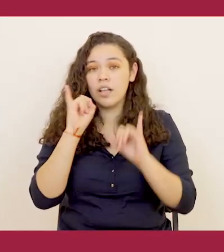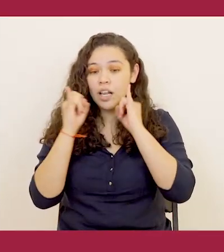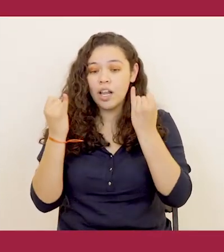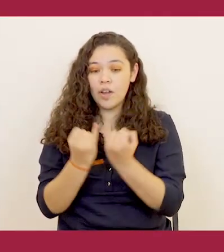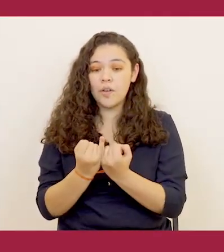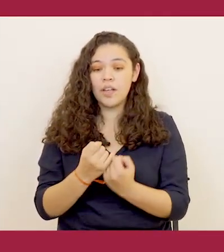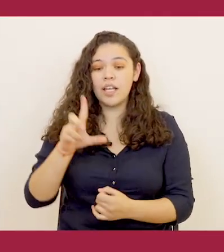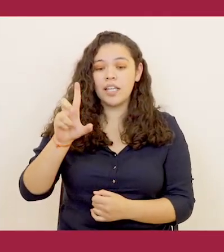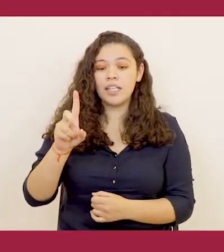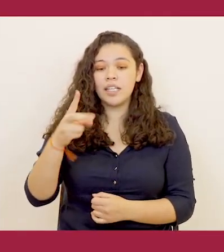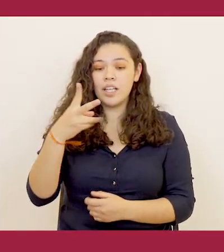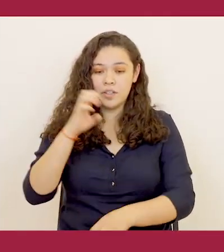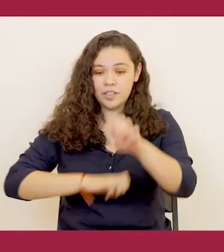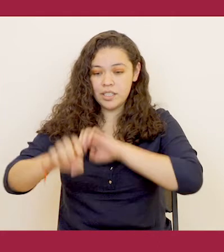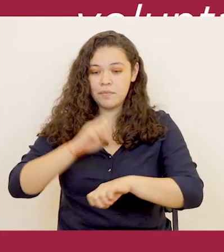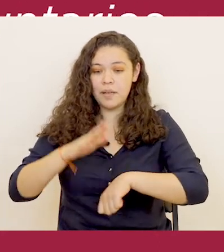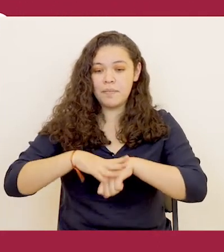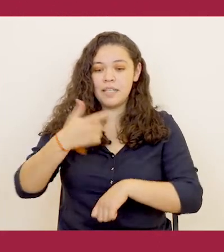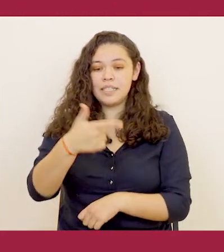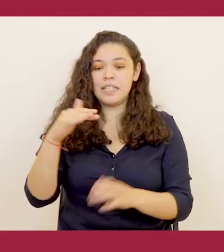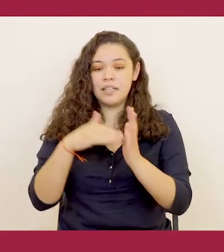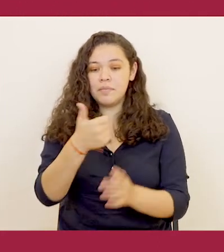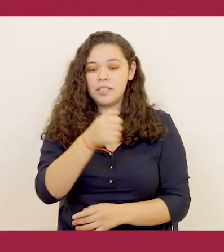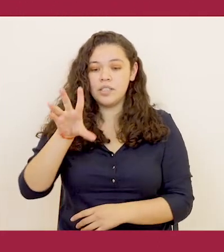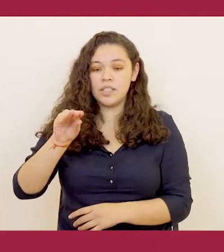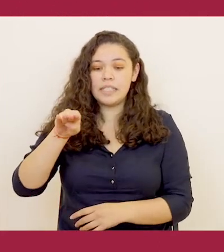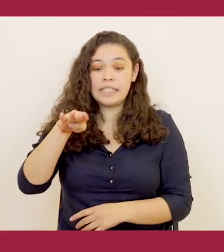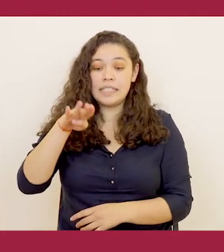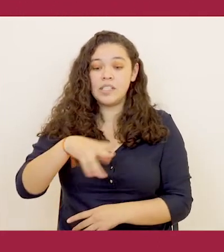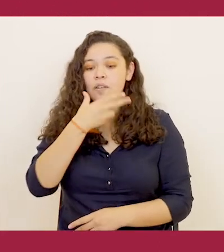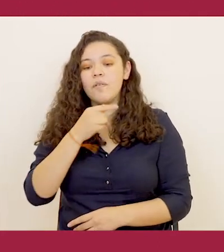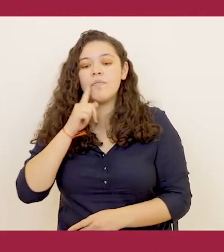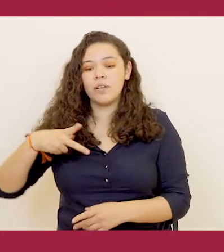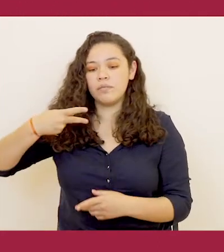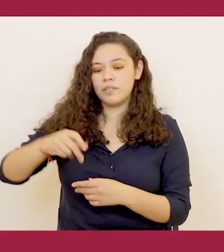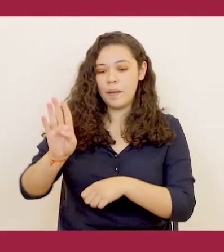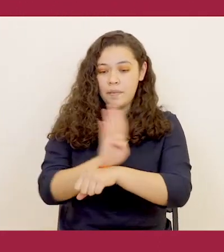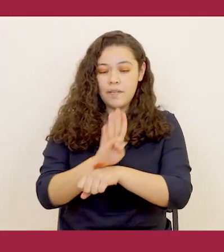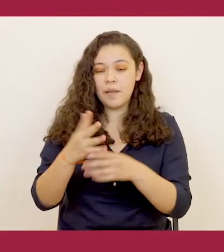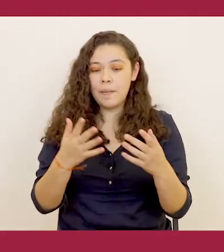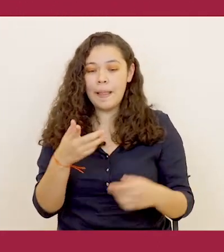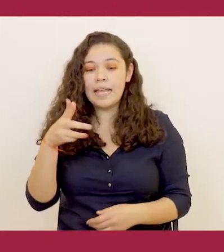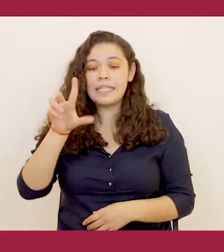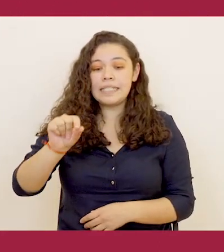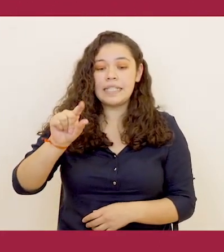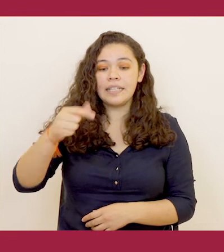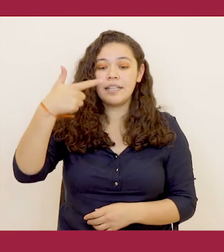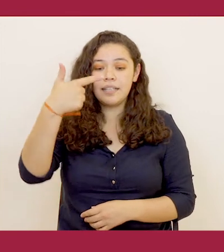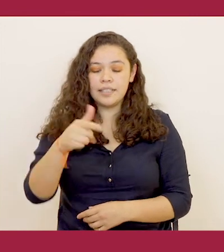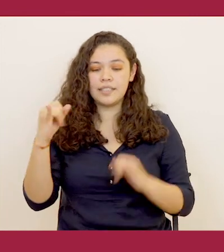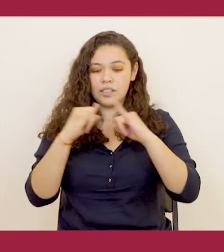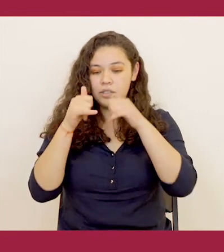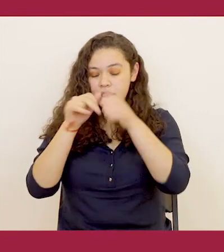Junta ha trabajado con 32 empresas y más de 7,619 voluntarias y voluntarios, beneficiando a un total de 73